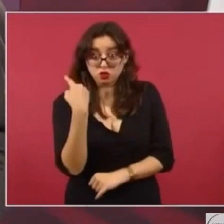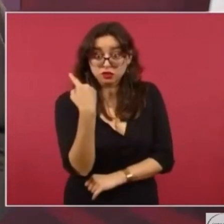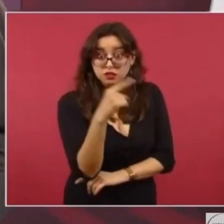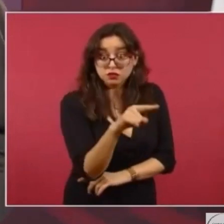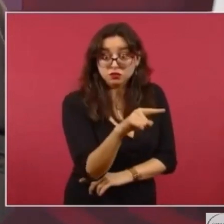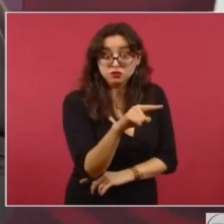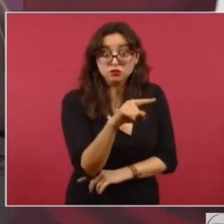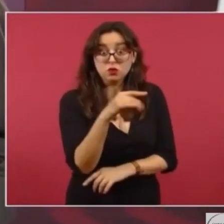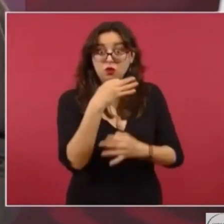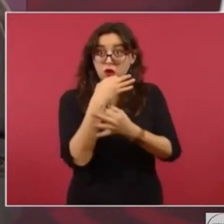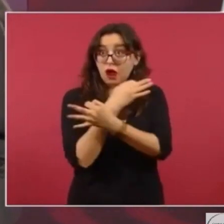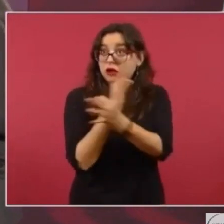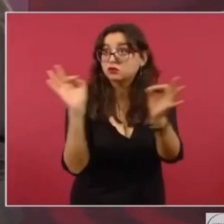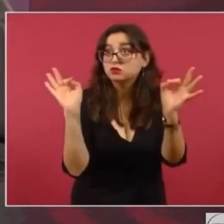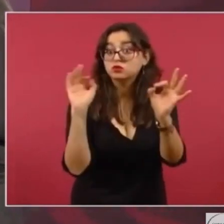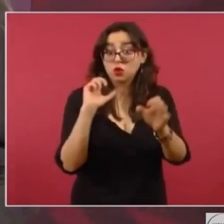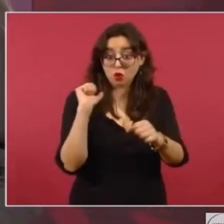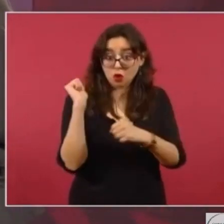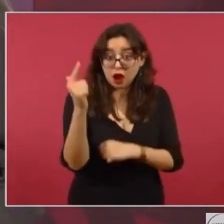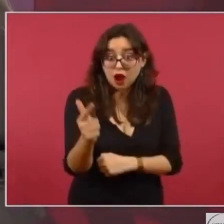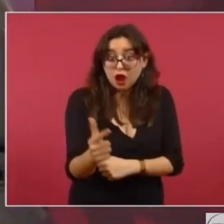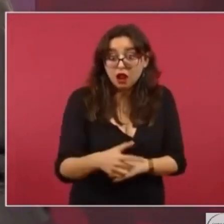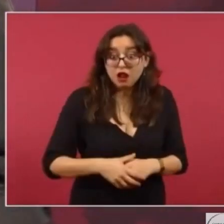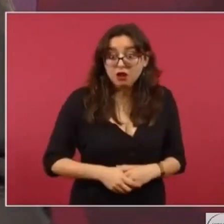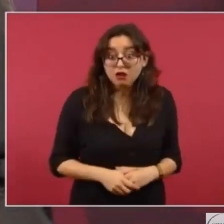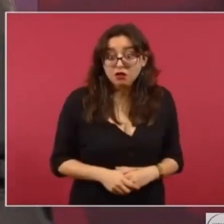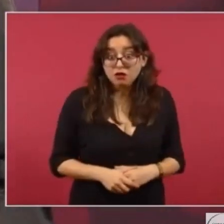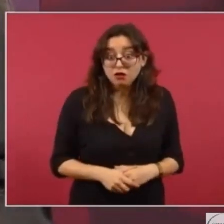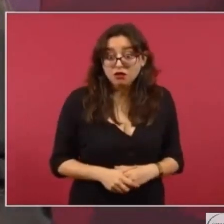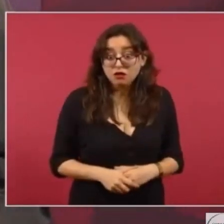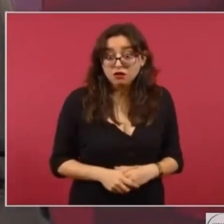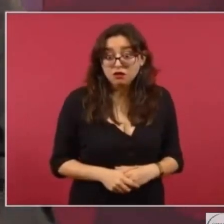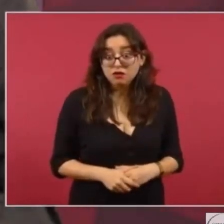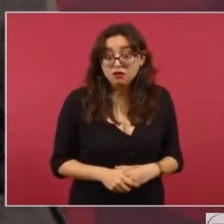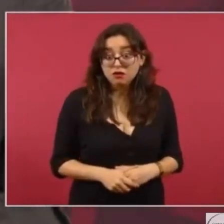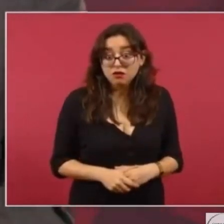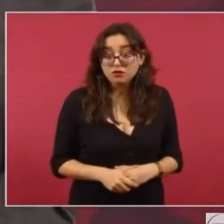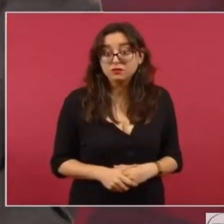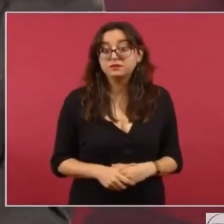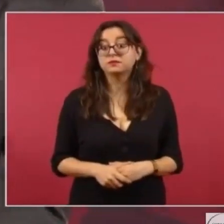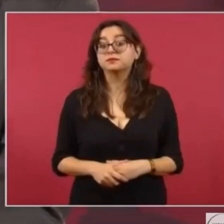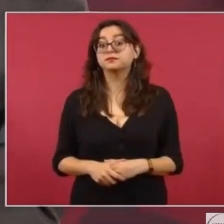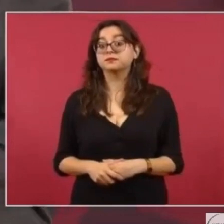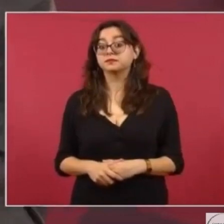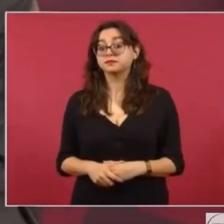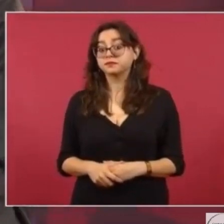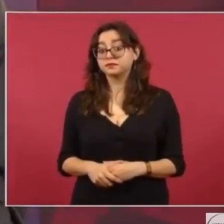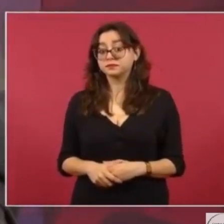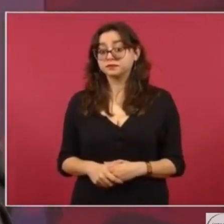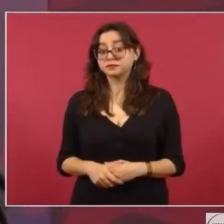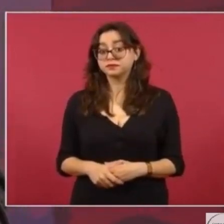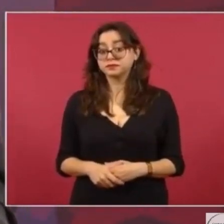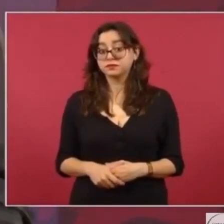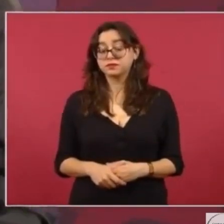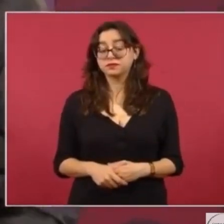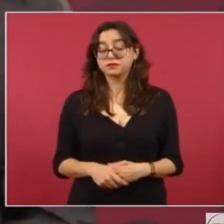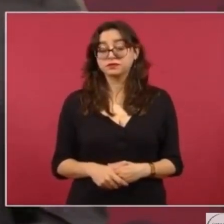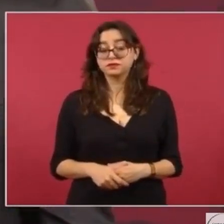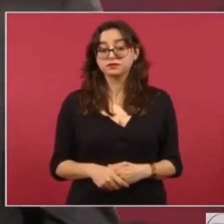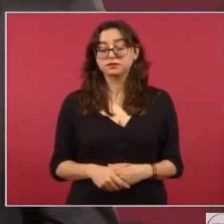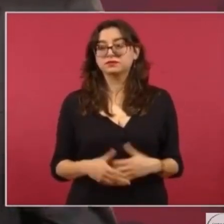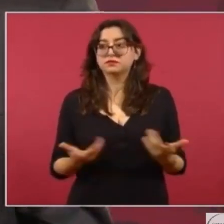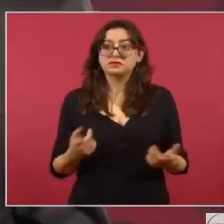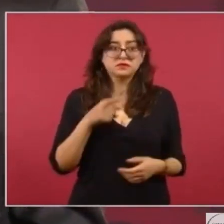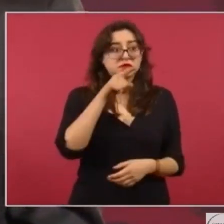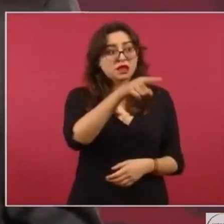se llegó al hecho lamentable de la